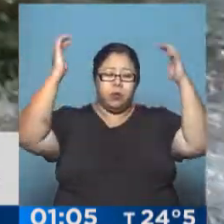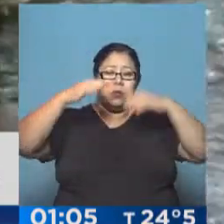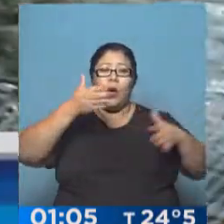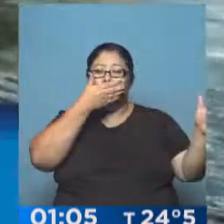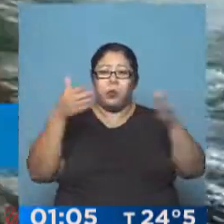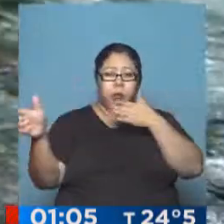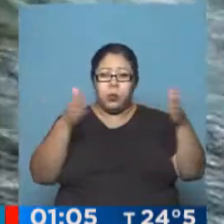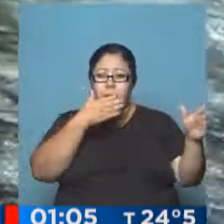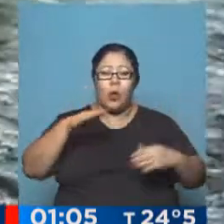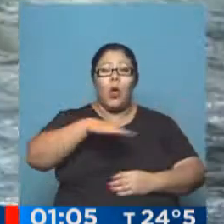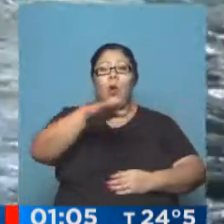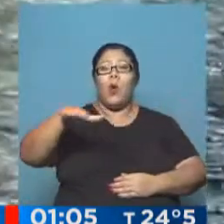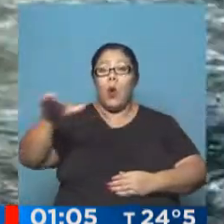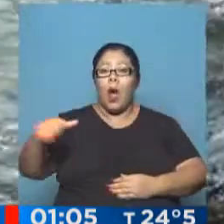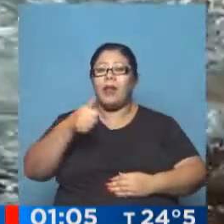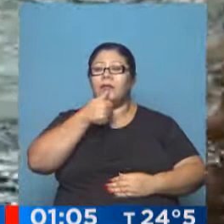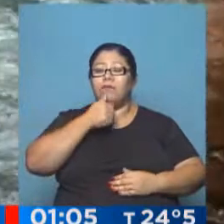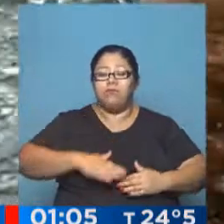una docena de barrios inundados.